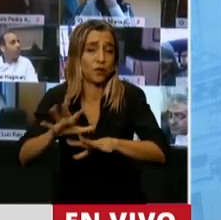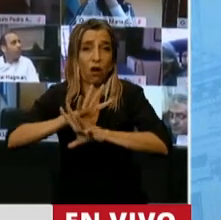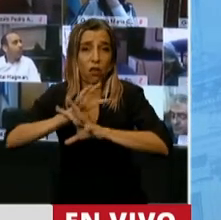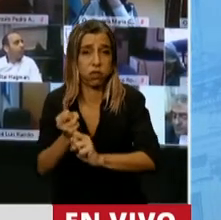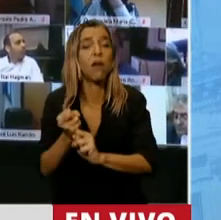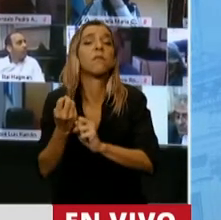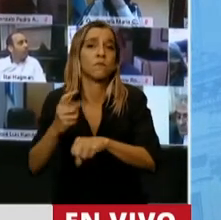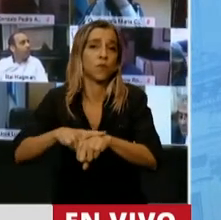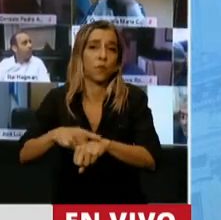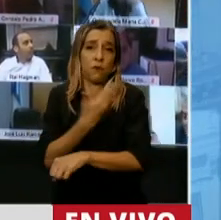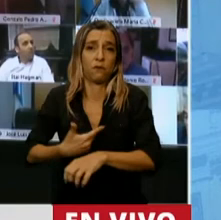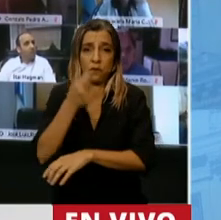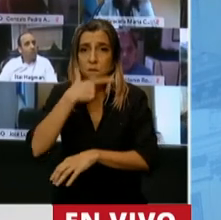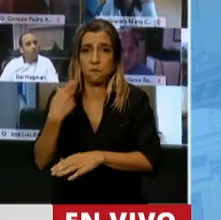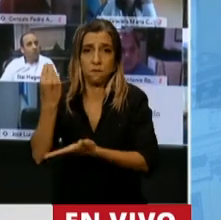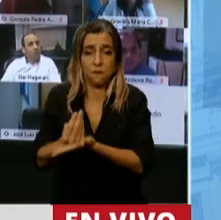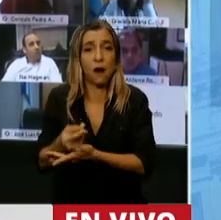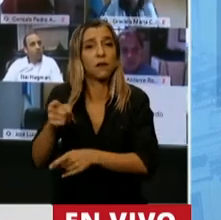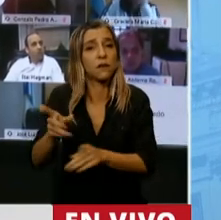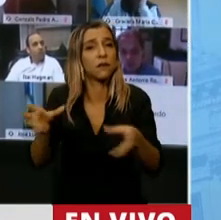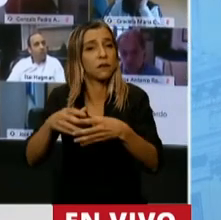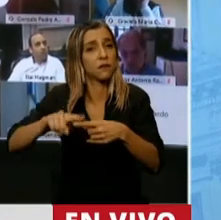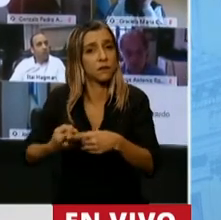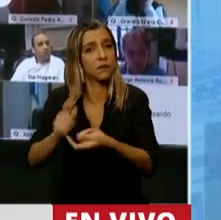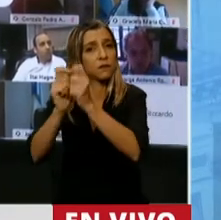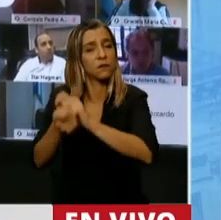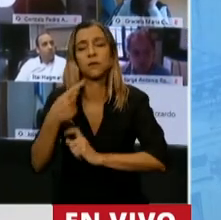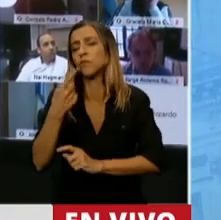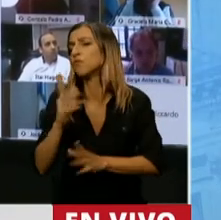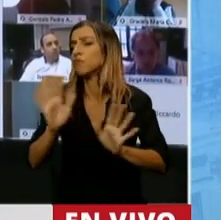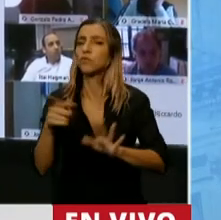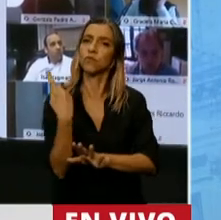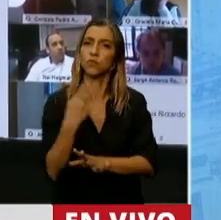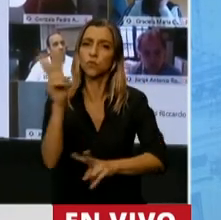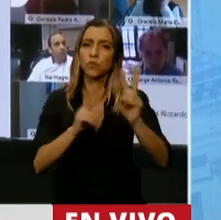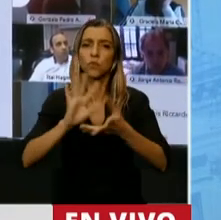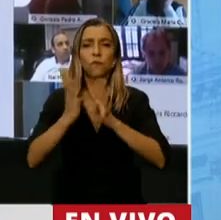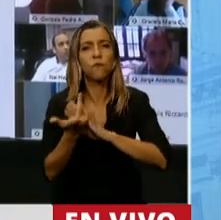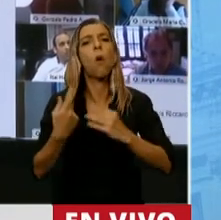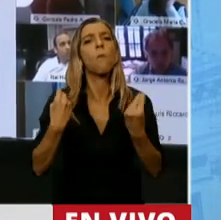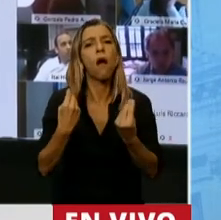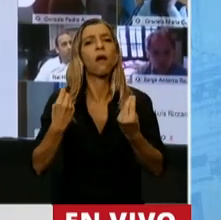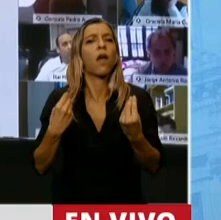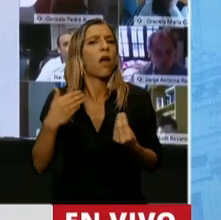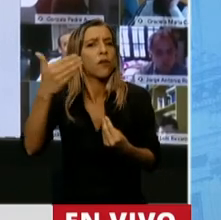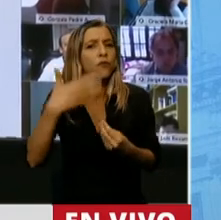Cambiemos que, recordemos que decía, hablaba del reformismo permanente, reforma laboral, reforma previsional,